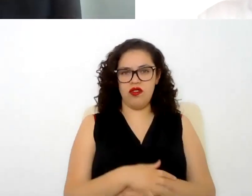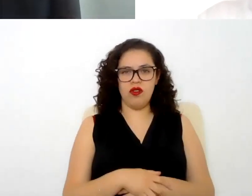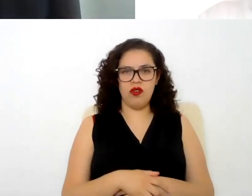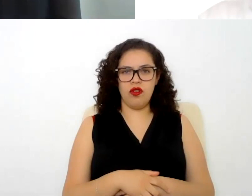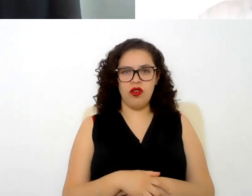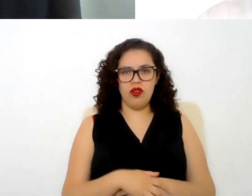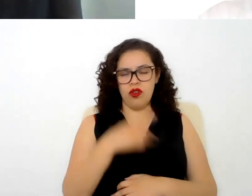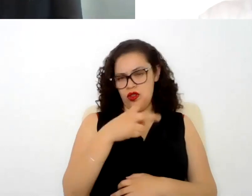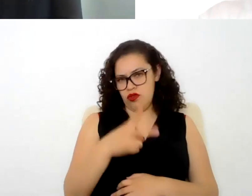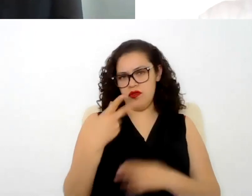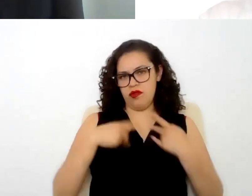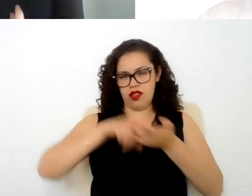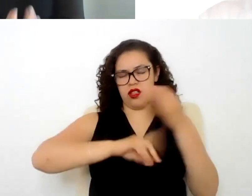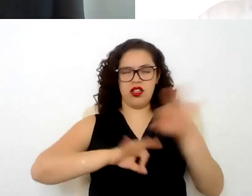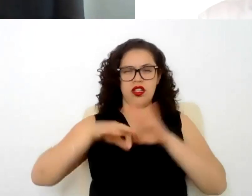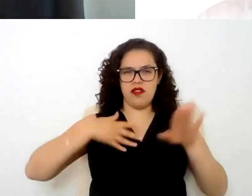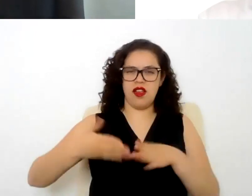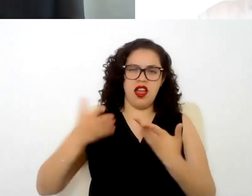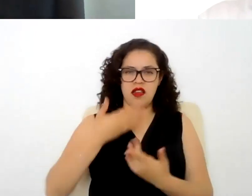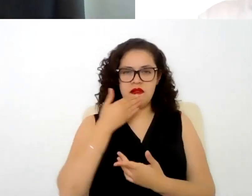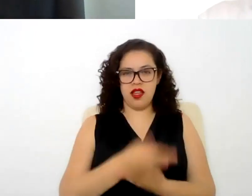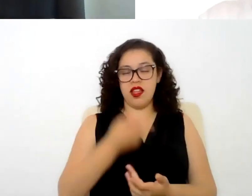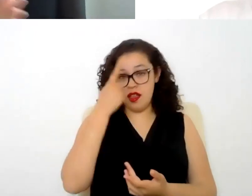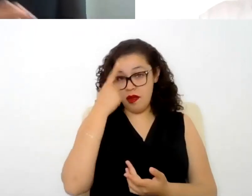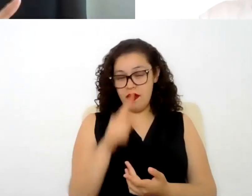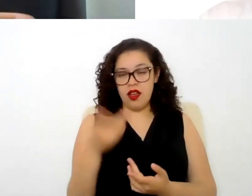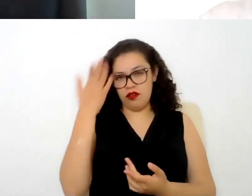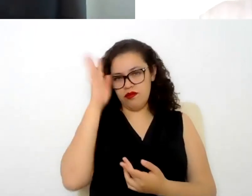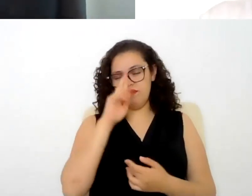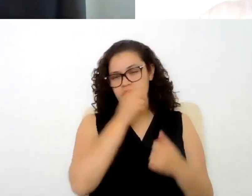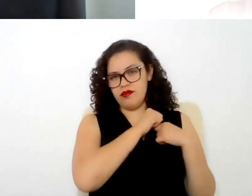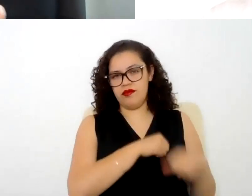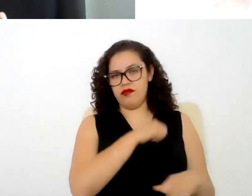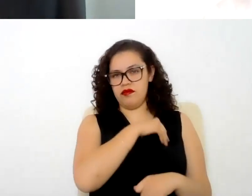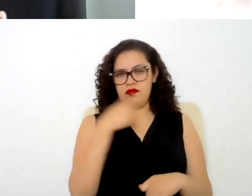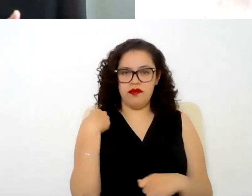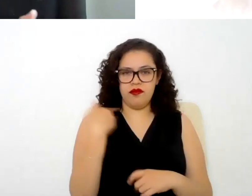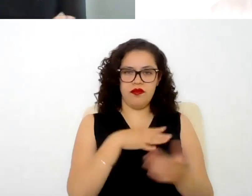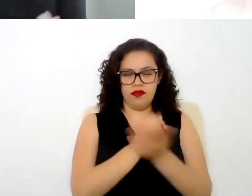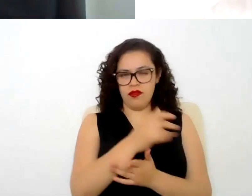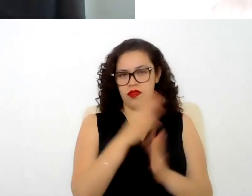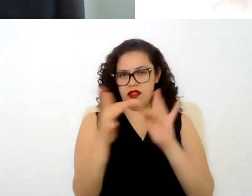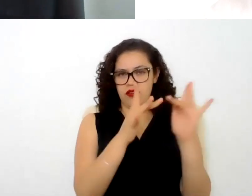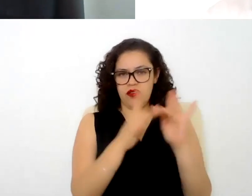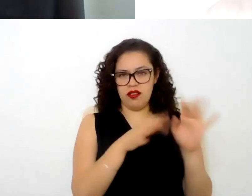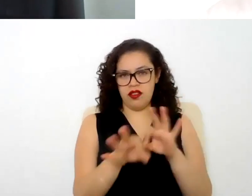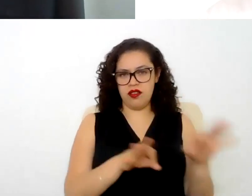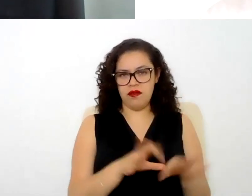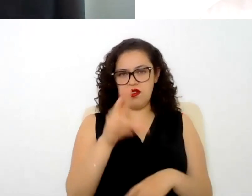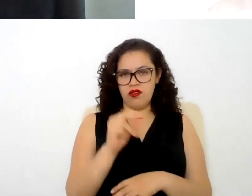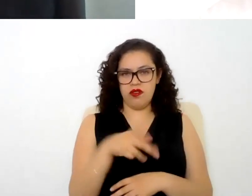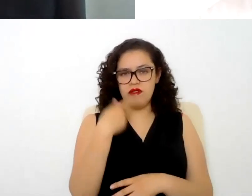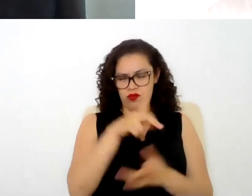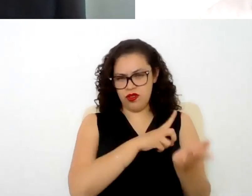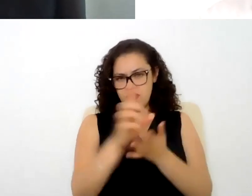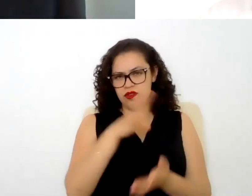estos trabajadores ahora si es decisión del patrón no continuar con una relación laboral está en todo su derecho de hacerlo simplemente